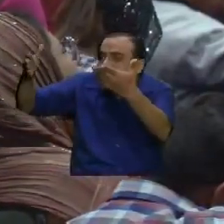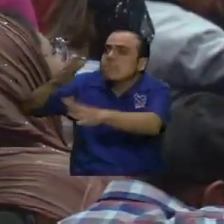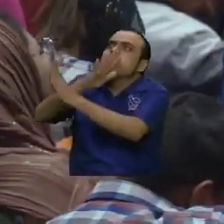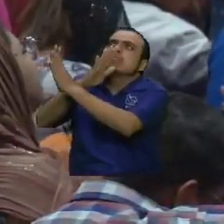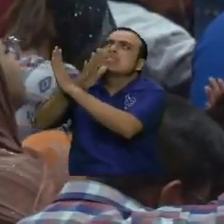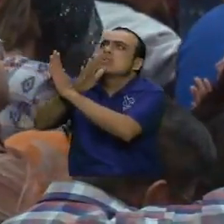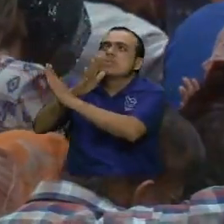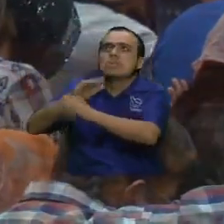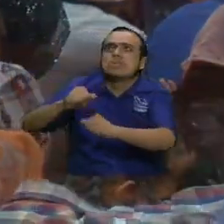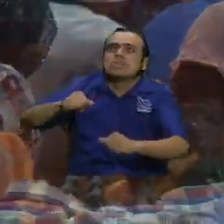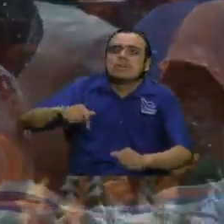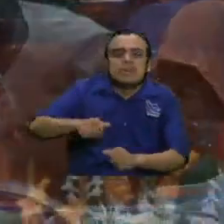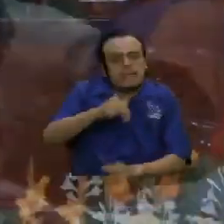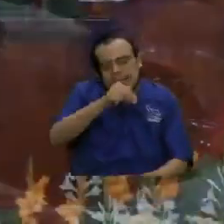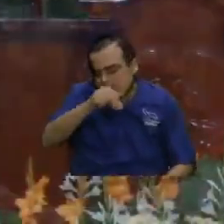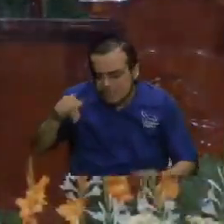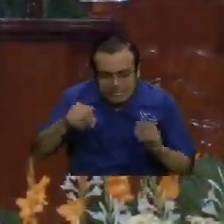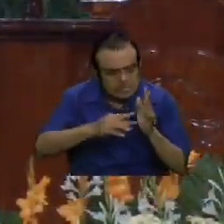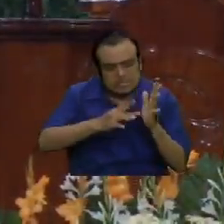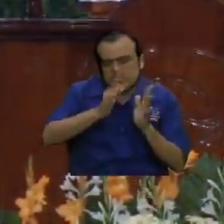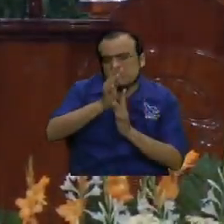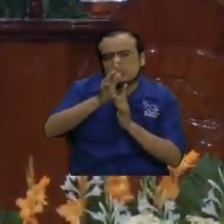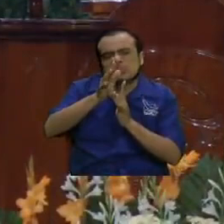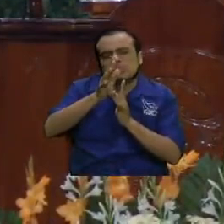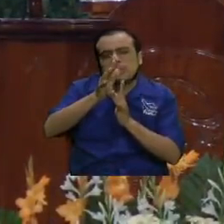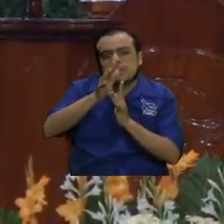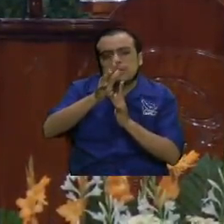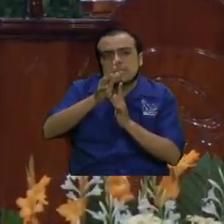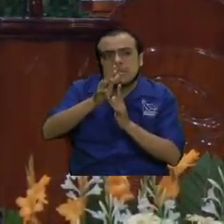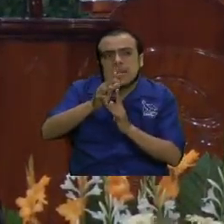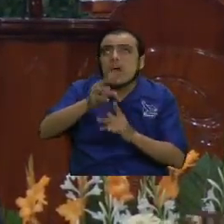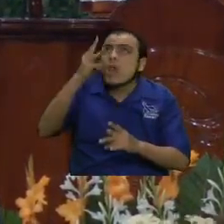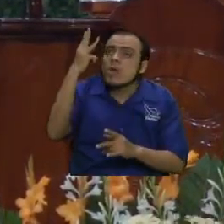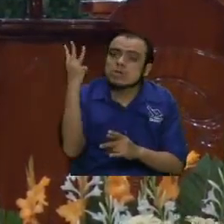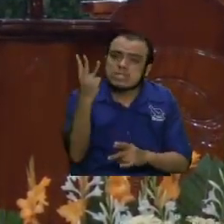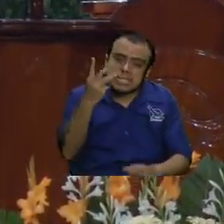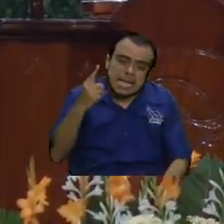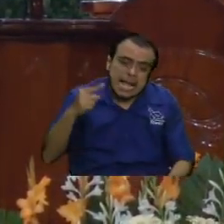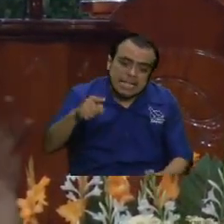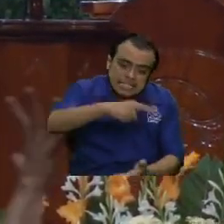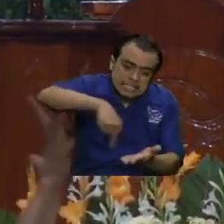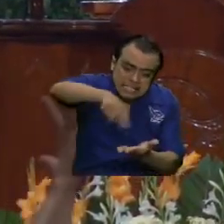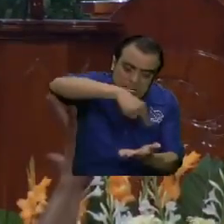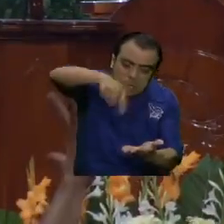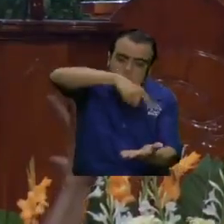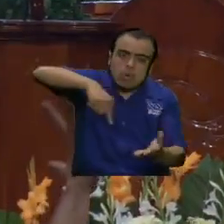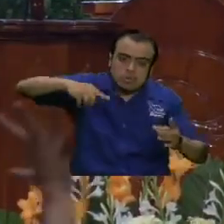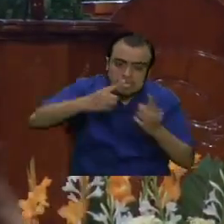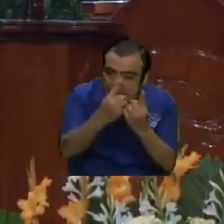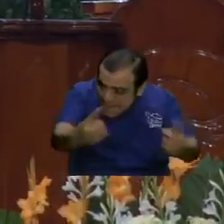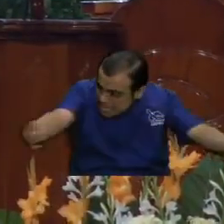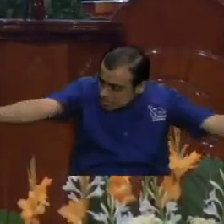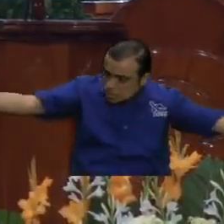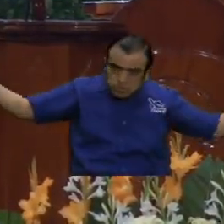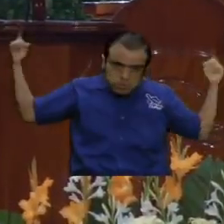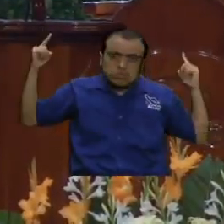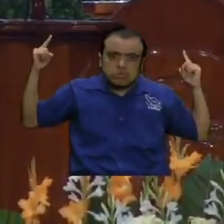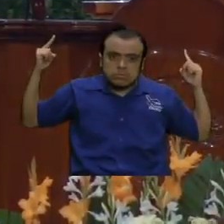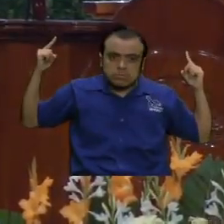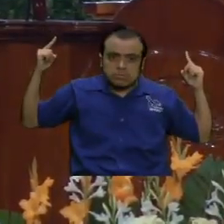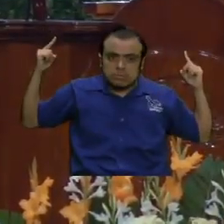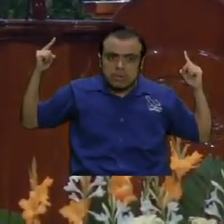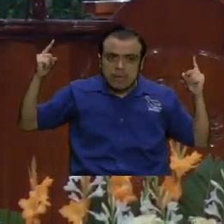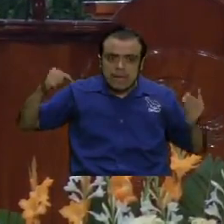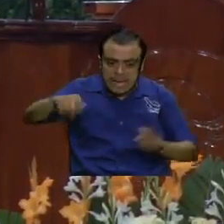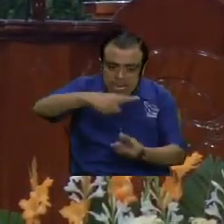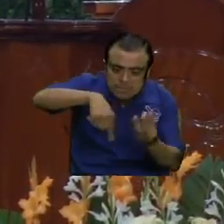nosotros en el nombre de Jesús se ha puesto los tres círculos de protección que tú pones sobre aquellos que te agradan en cada una de las